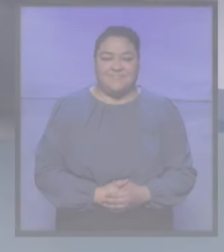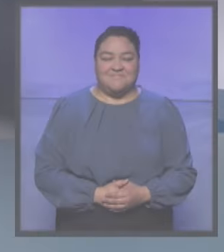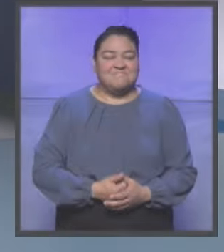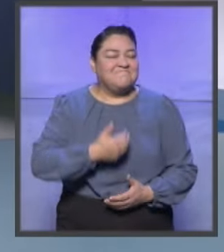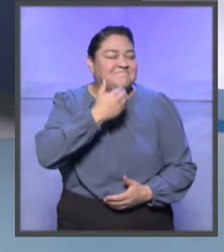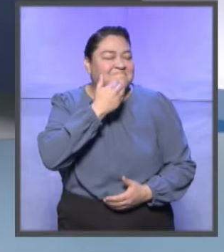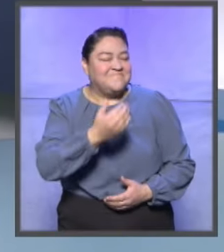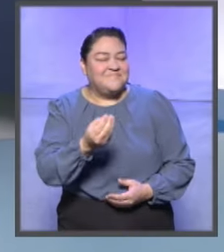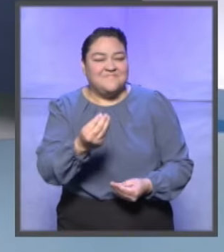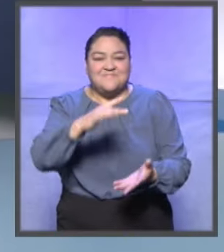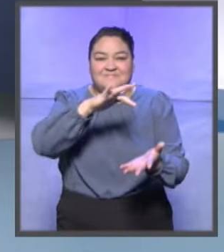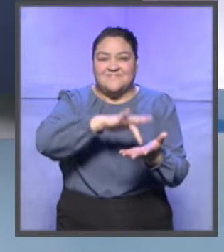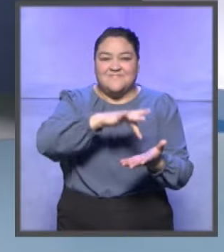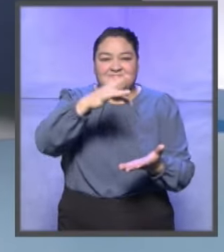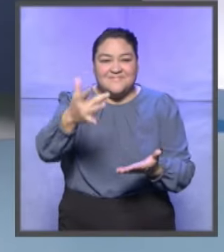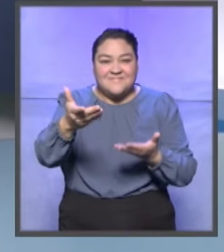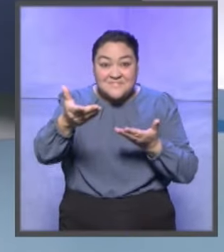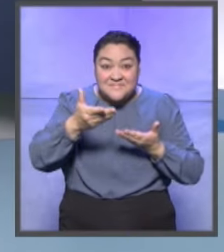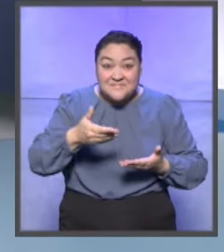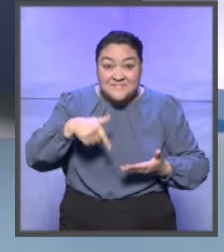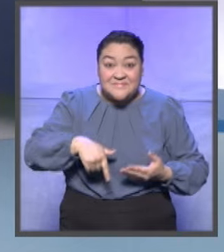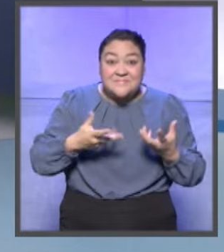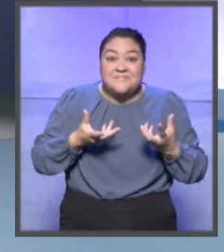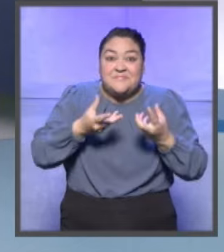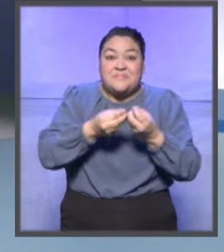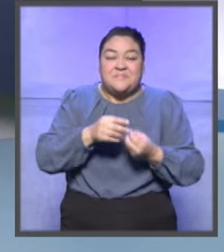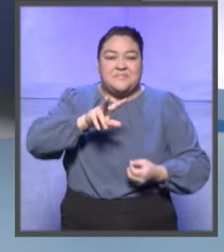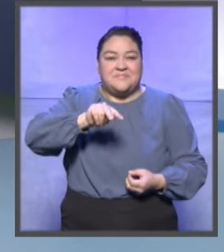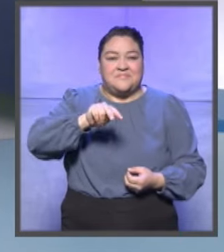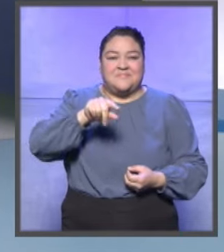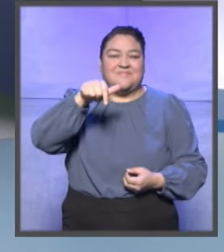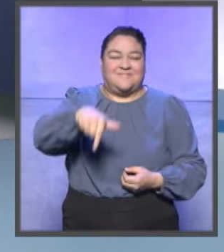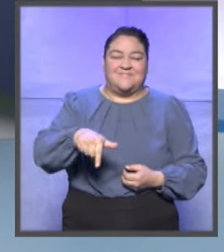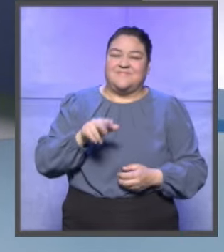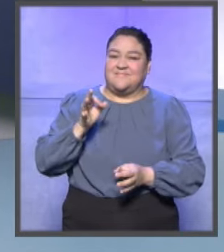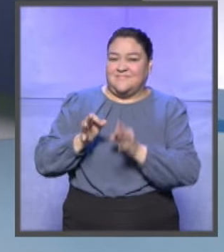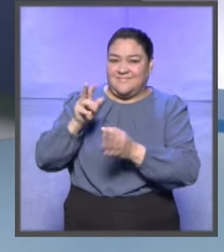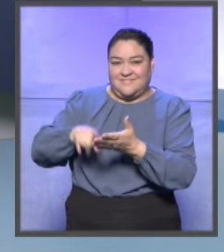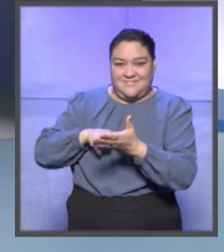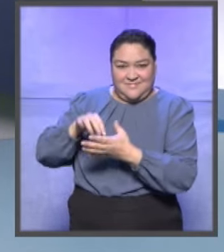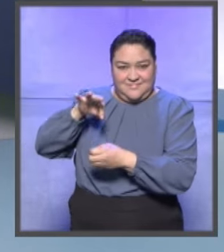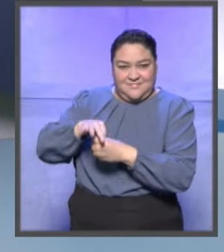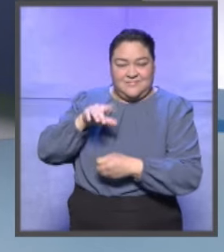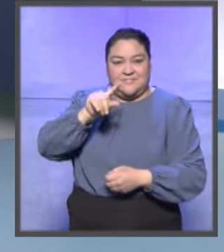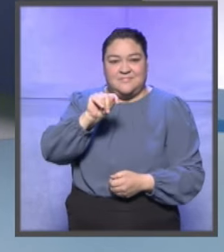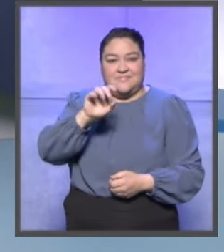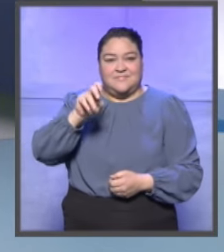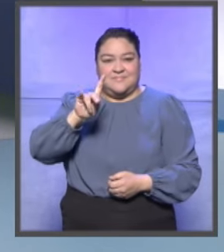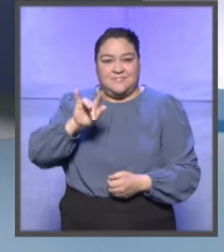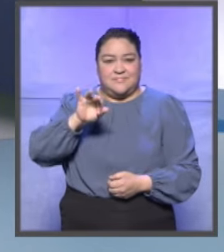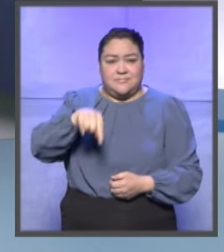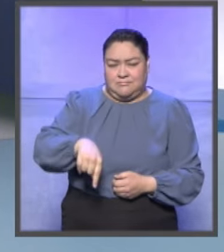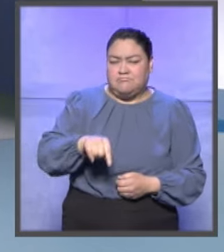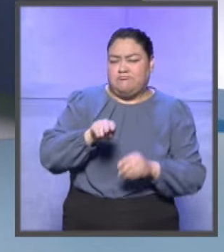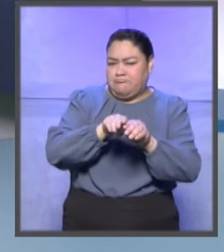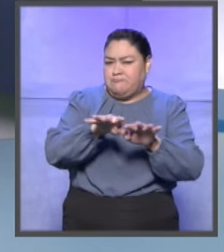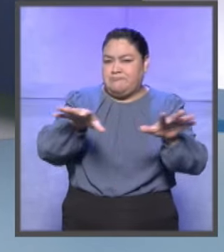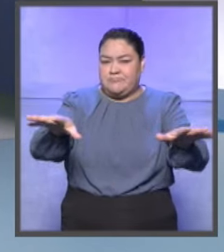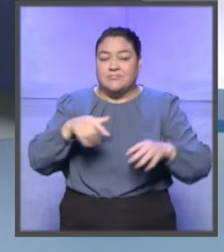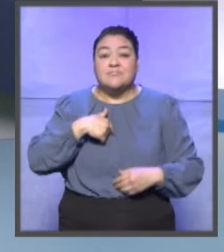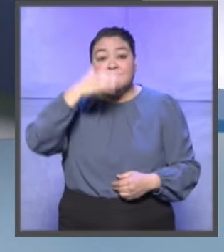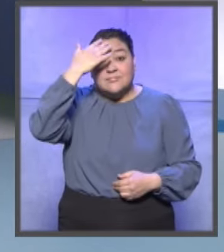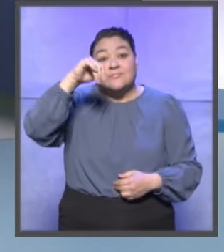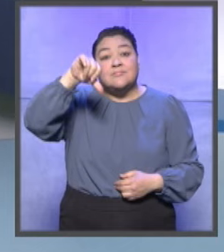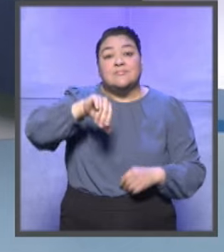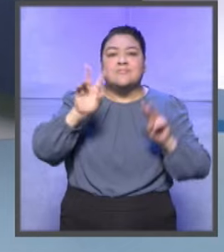Gracias por acompañarnos en Justicia Electoral a la Semana, un programa del Tribunal Electoral del Poder Judicial de la Federación.